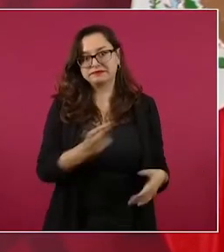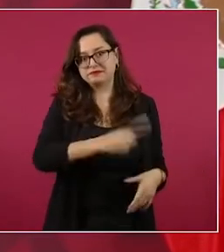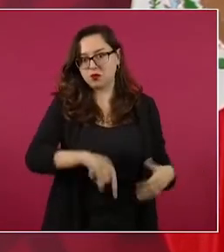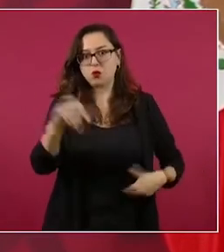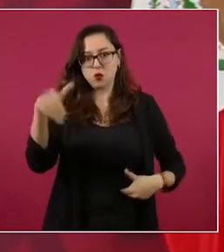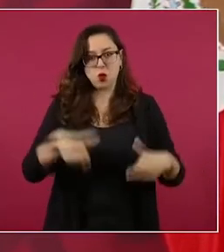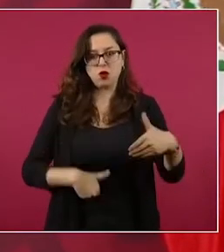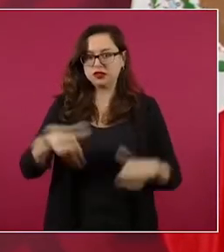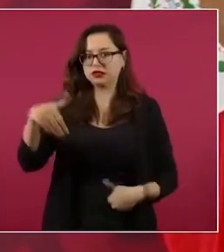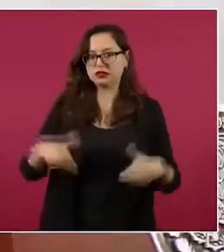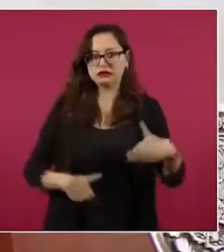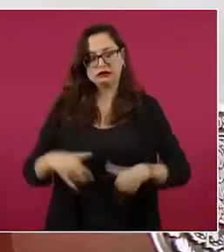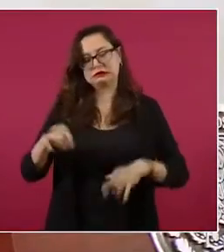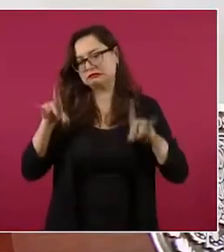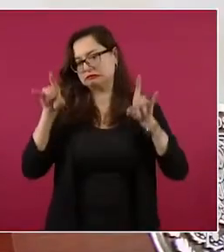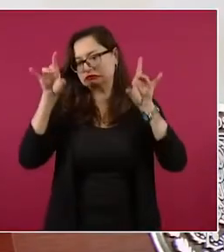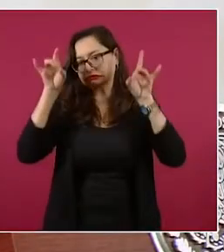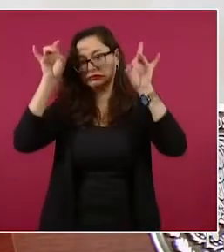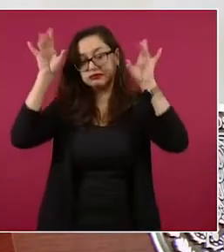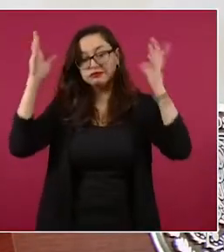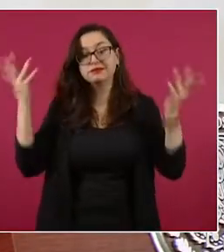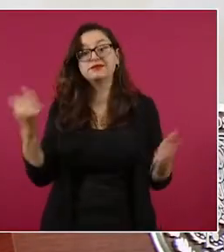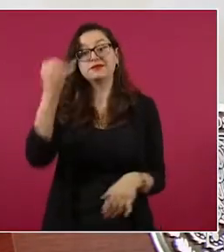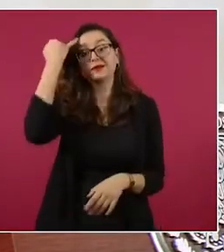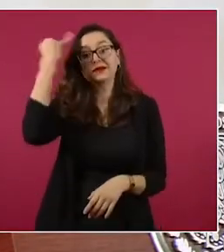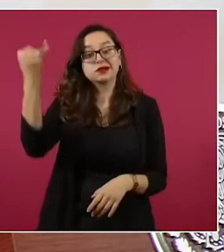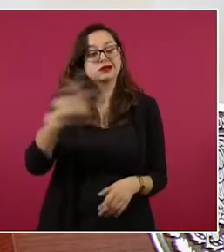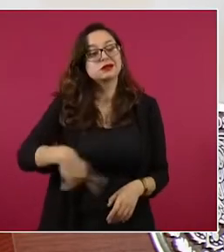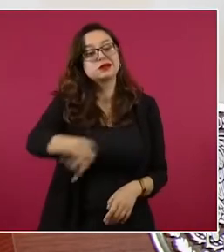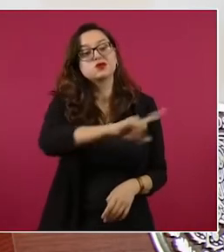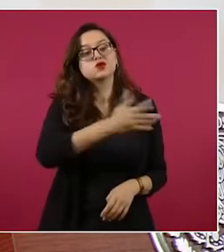impuestos, ¿cómo están?